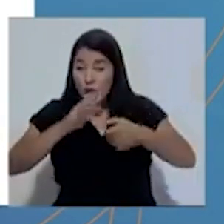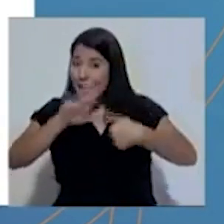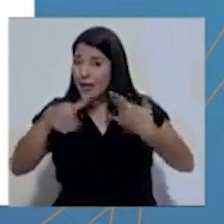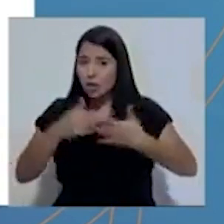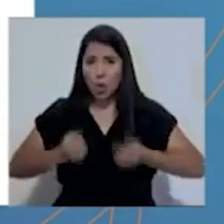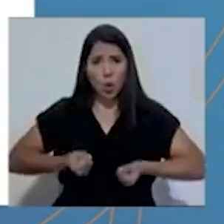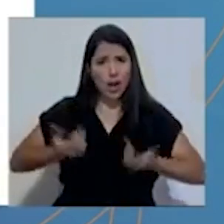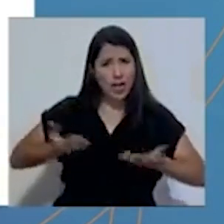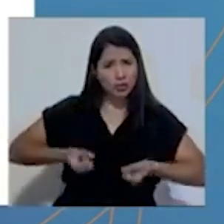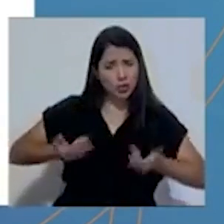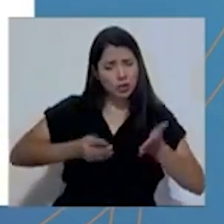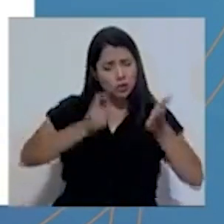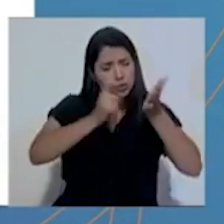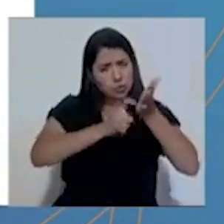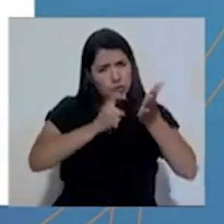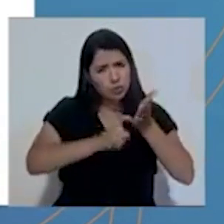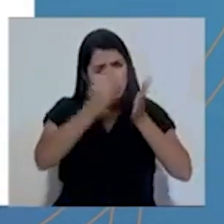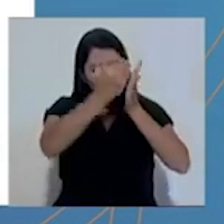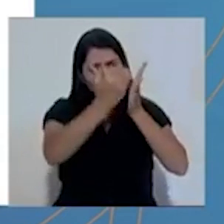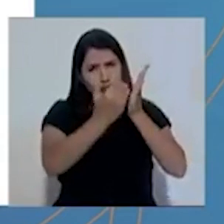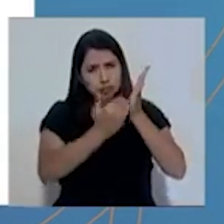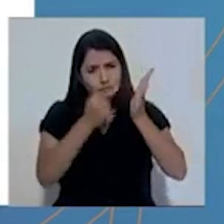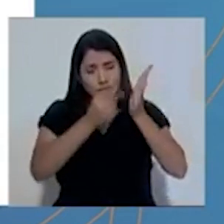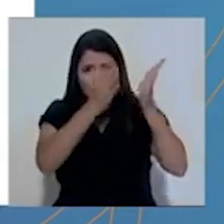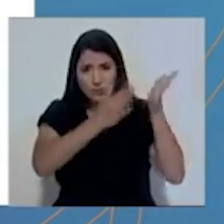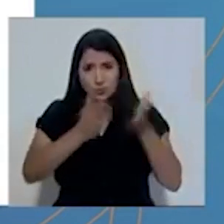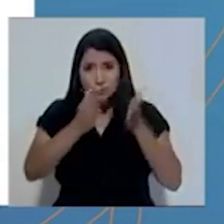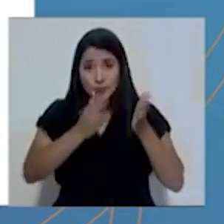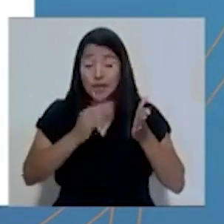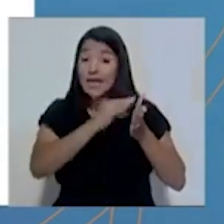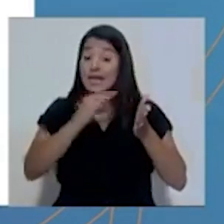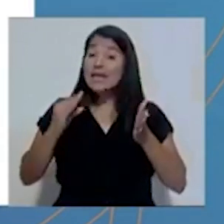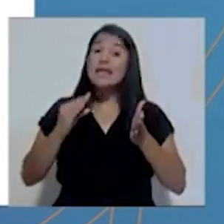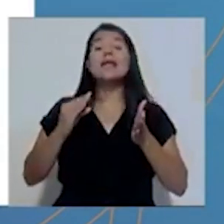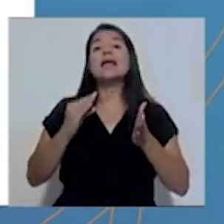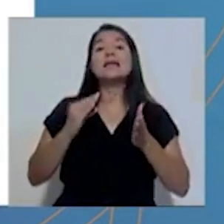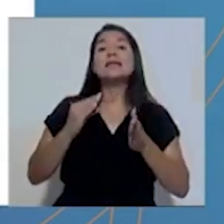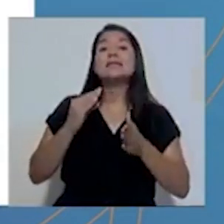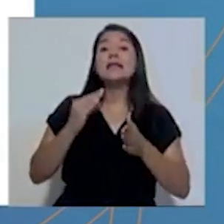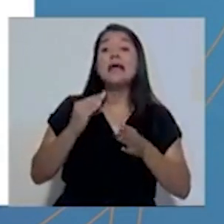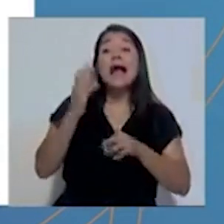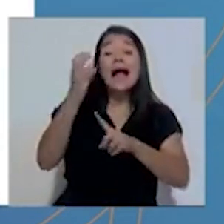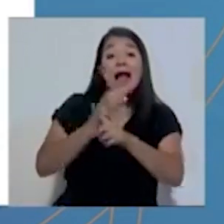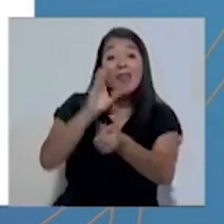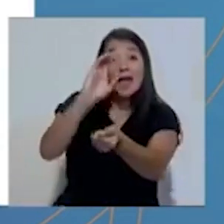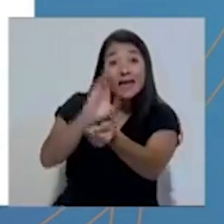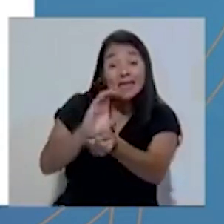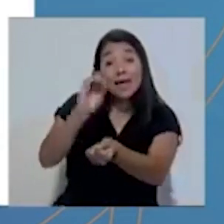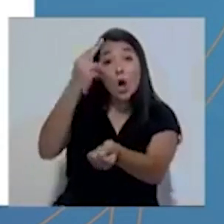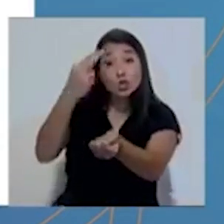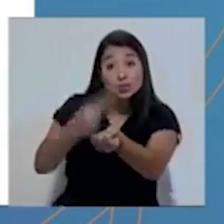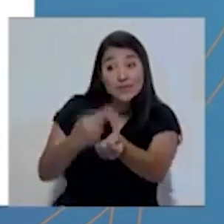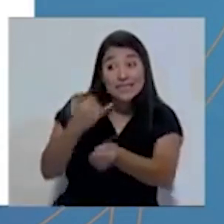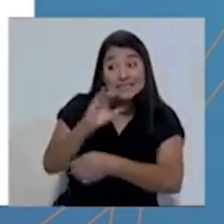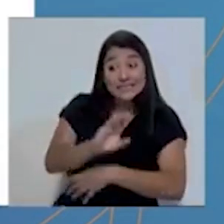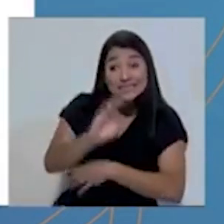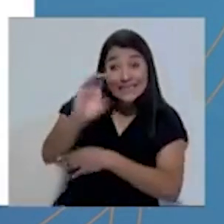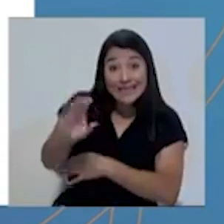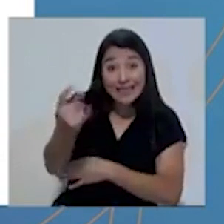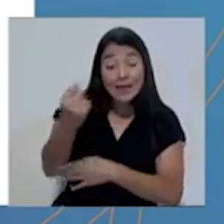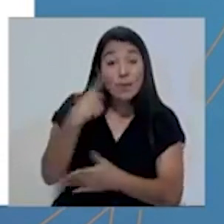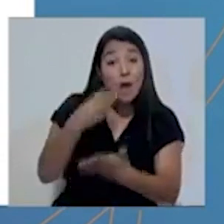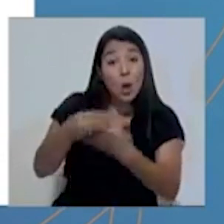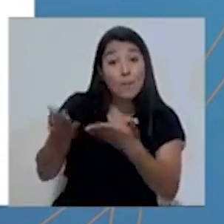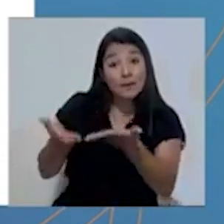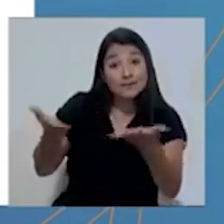periódicamente, las unidades ejecutoras a las que se les asignan los recursos deben presentar un informe de rendición de